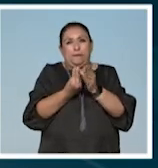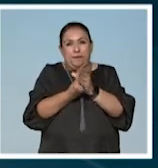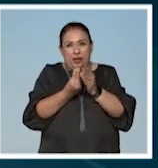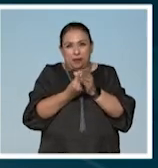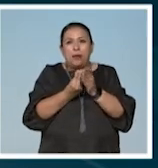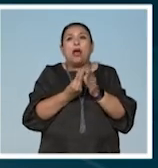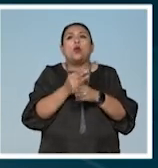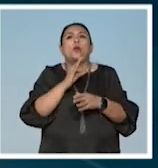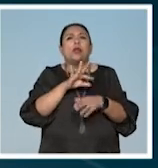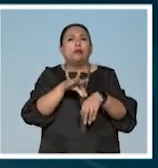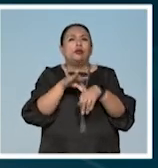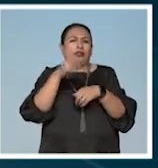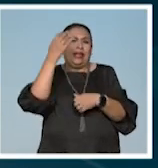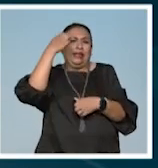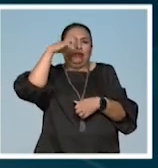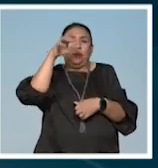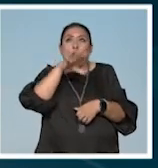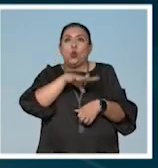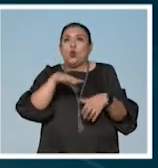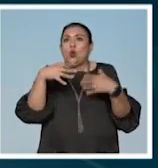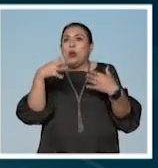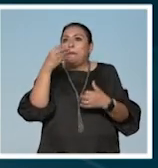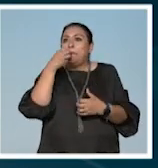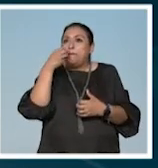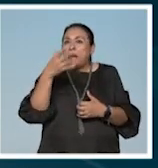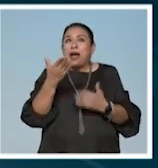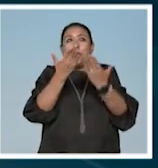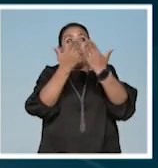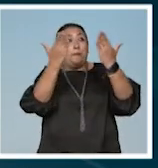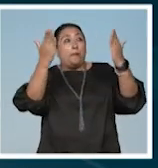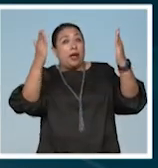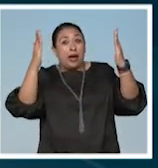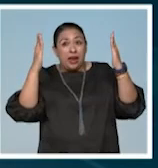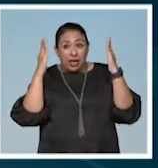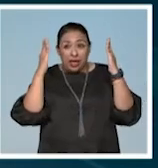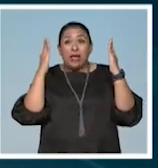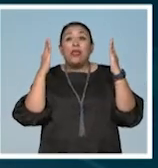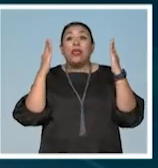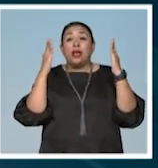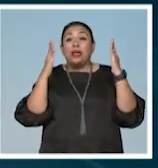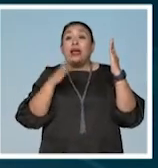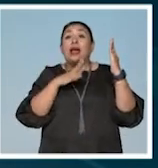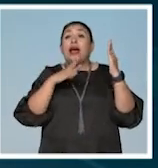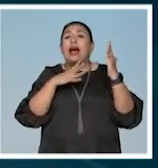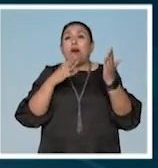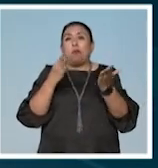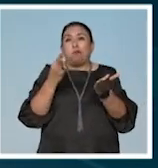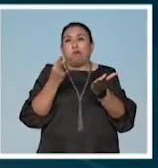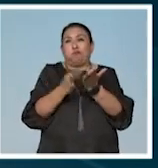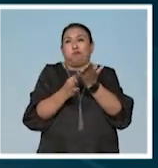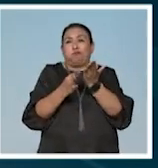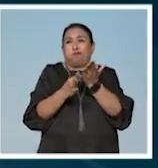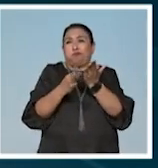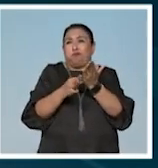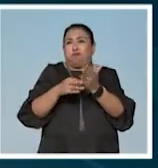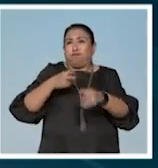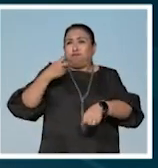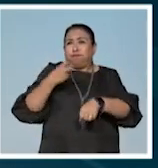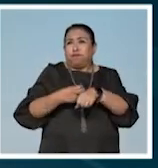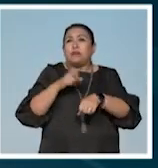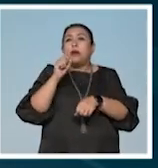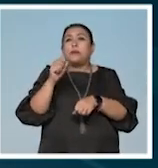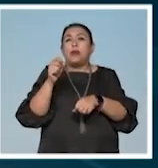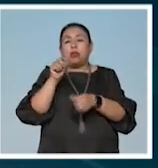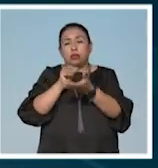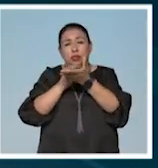vamos a poder vivir experiencias increíbles Las paredes están recubiertas de estas placas de acero que nos sirven también a su vez como